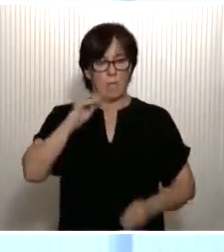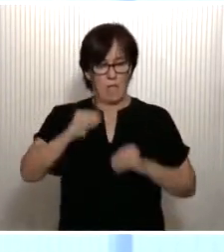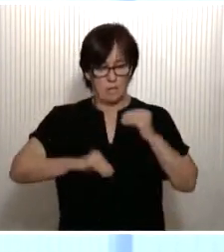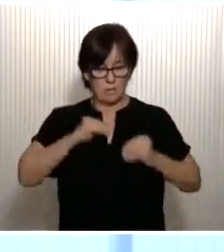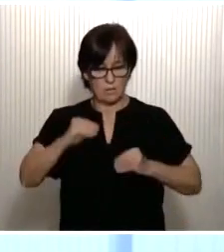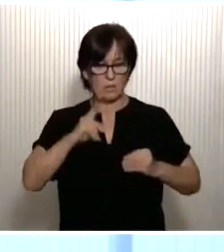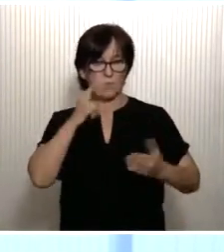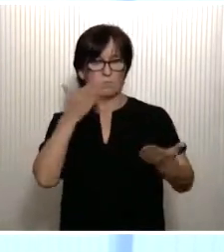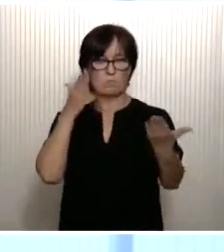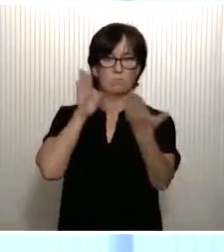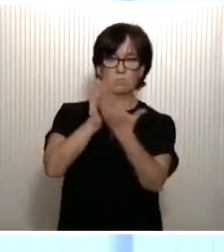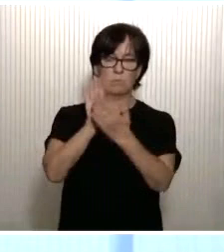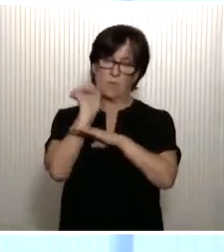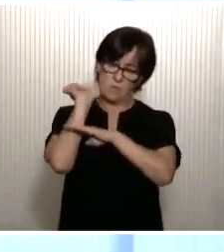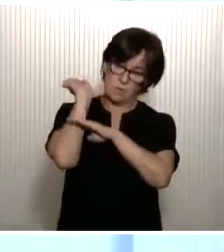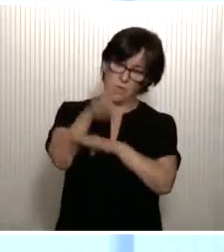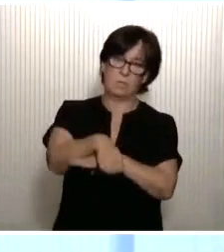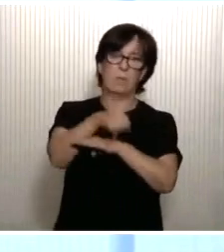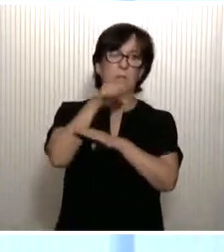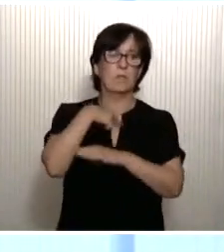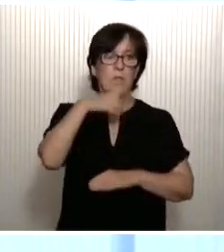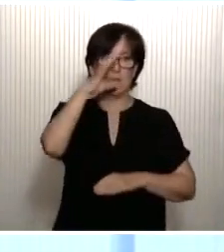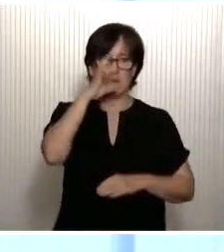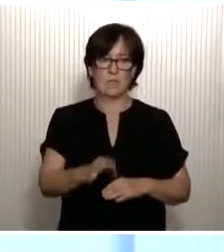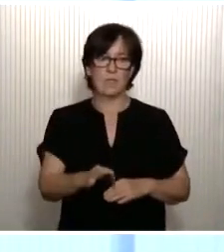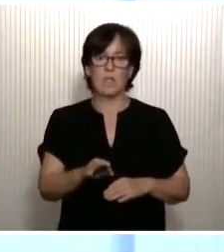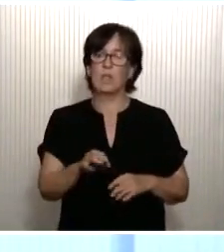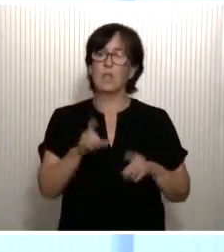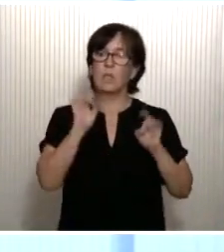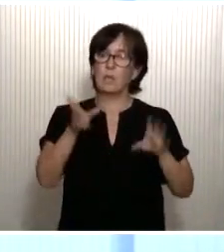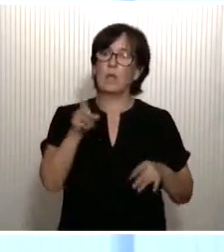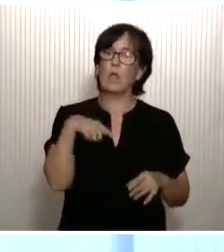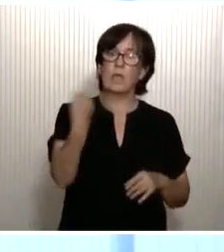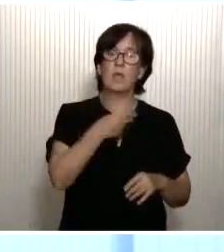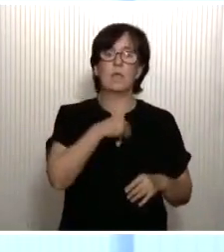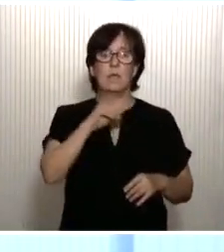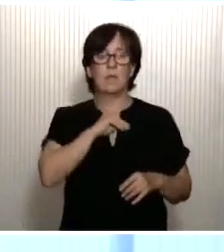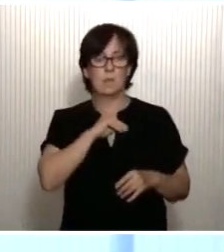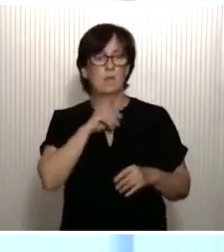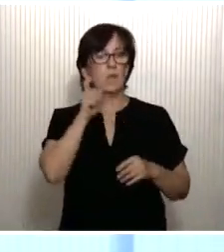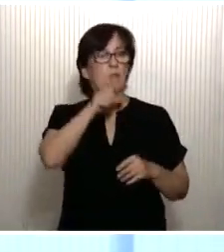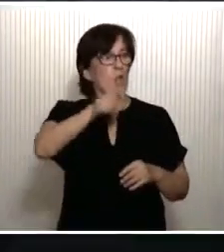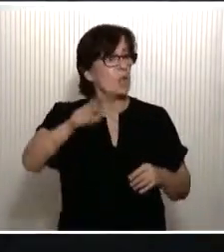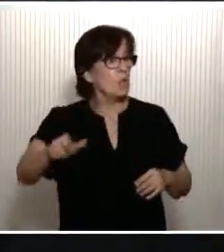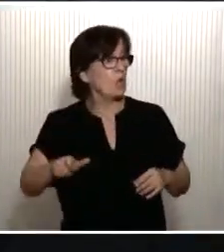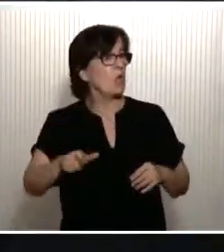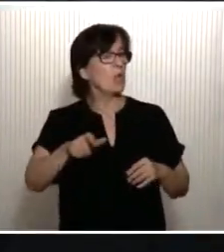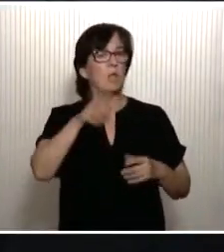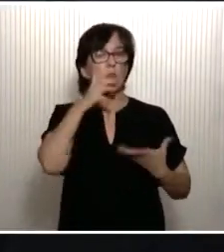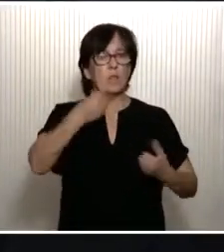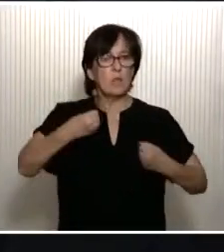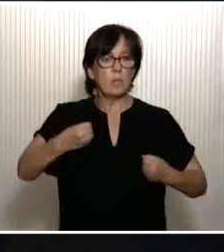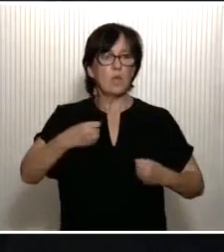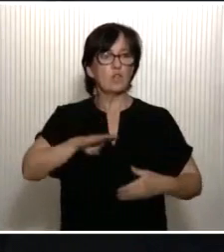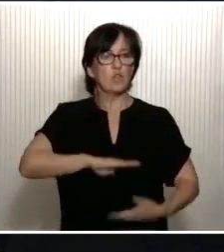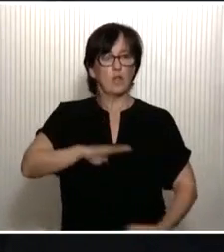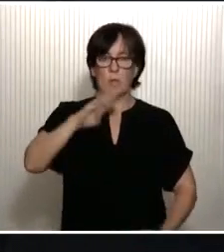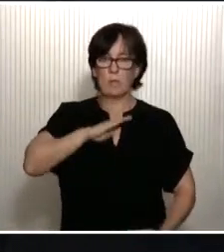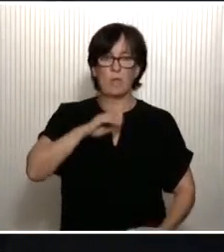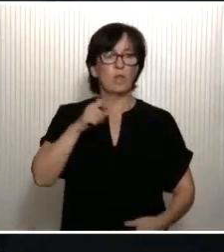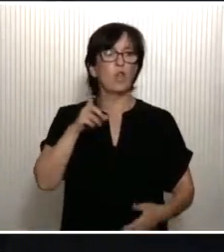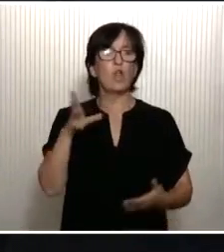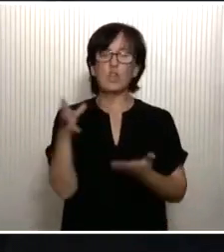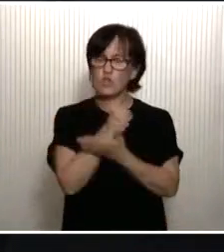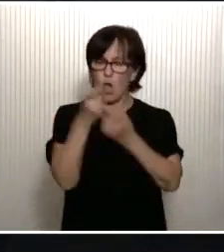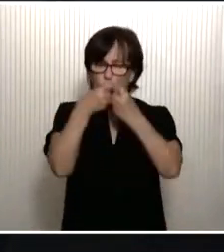frente y de doblegarlos. Creo, como ustedes, en España, en sus gentes, en su potencial, en su capacidad. Lo tenemos